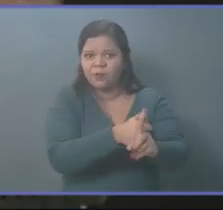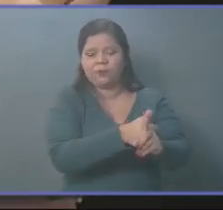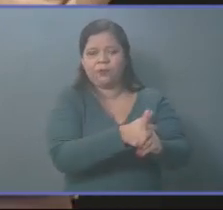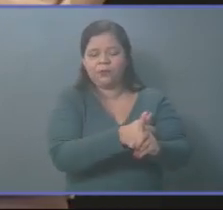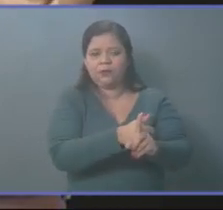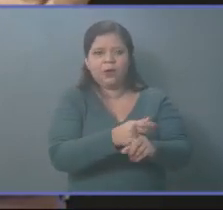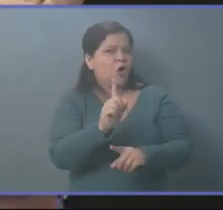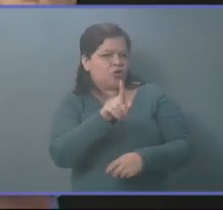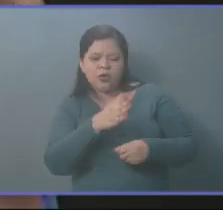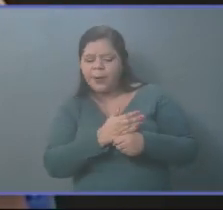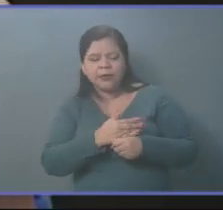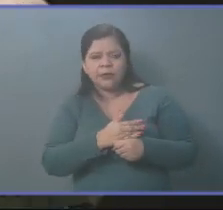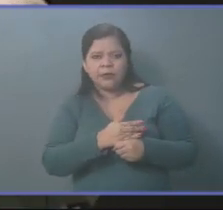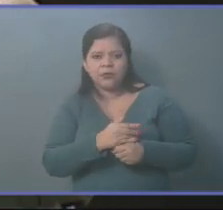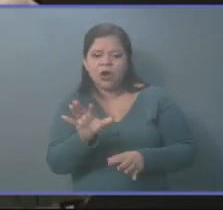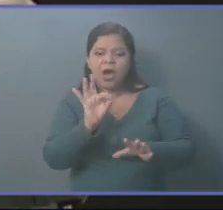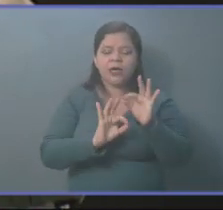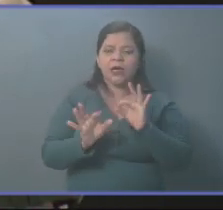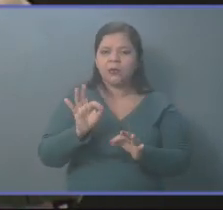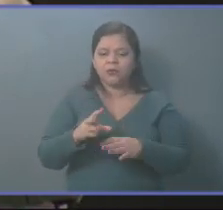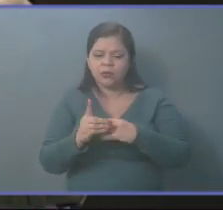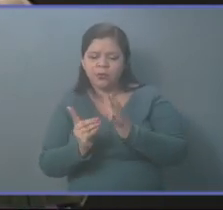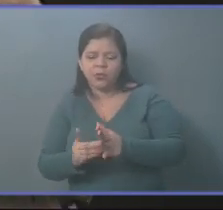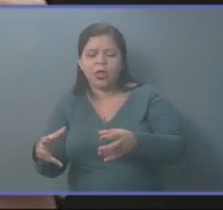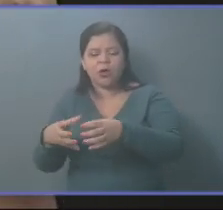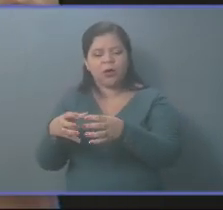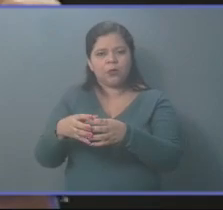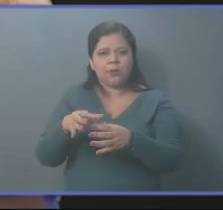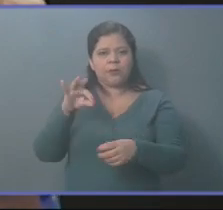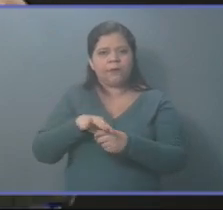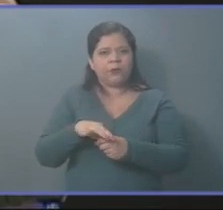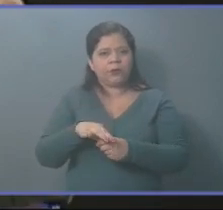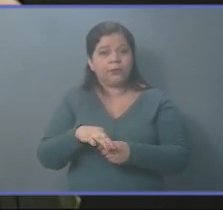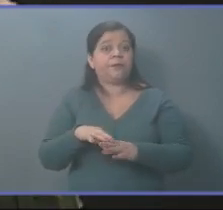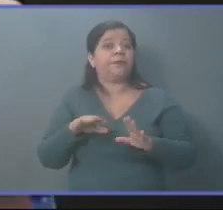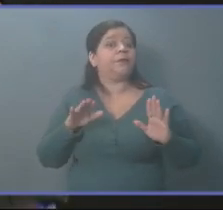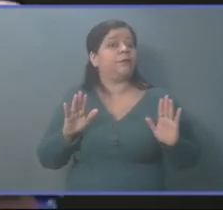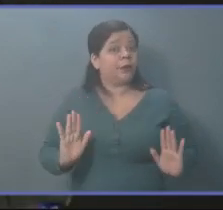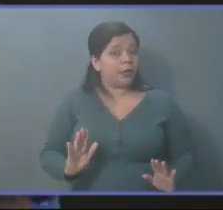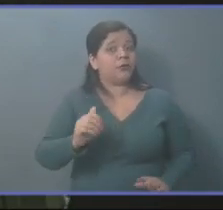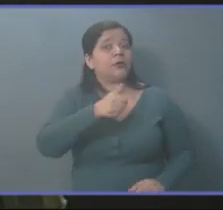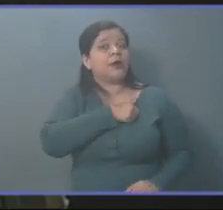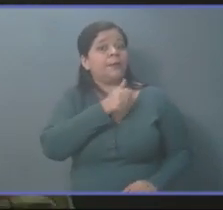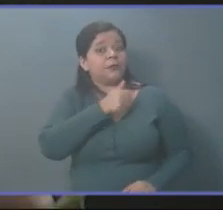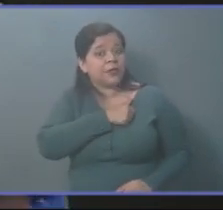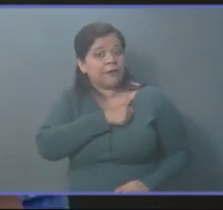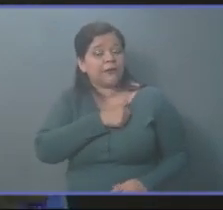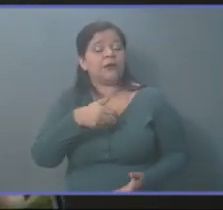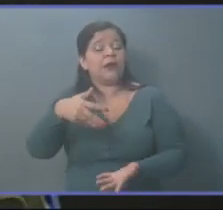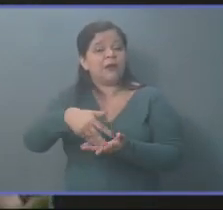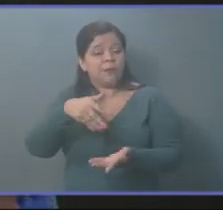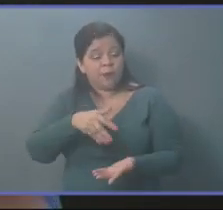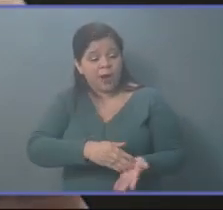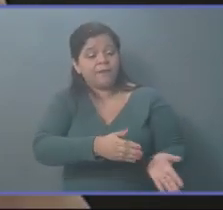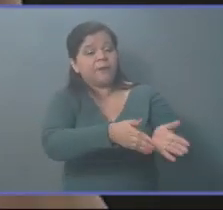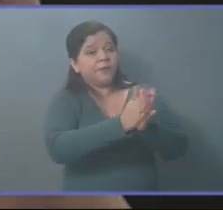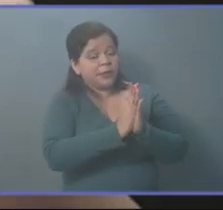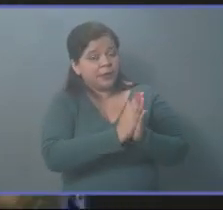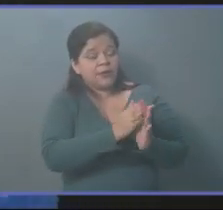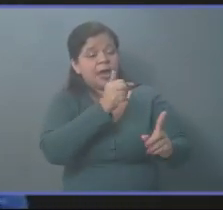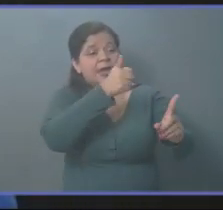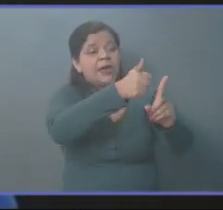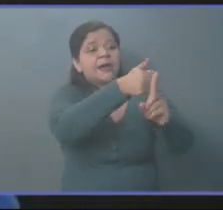Allá aquellos diputados que votan en bloque. Pero la responsabilidad la demandará el pueblo de forma individual.